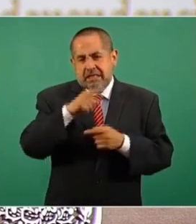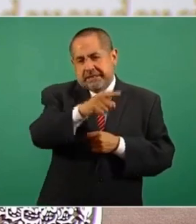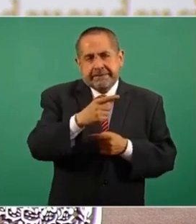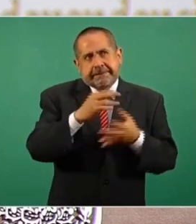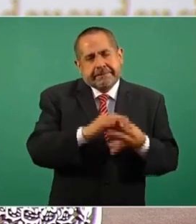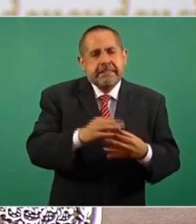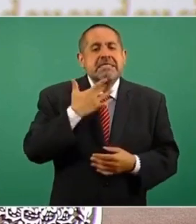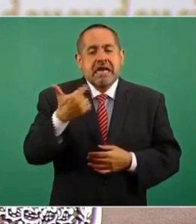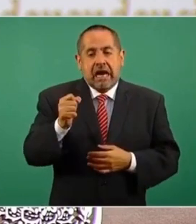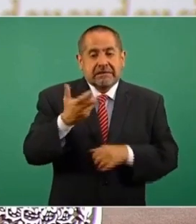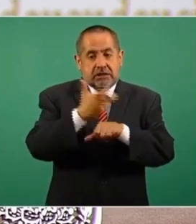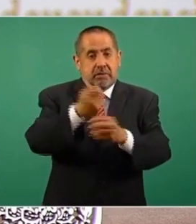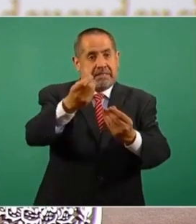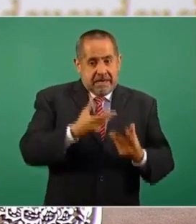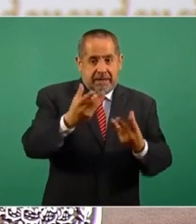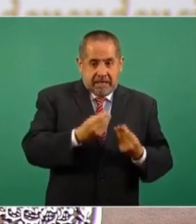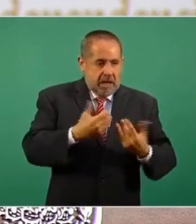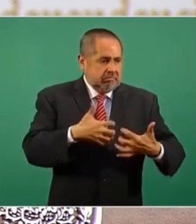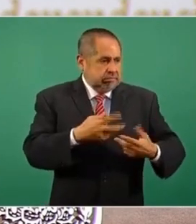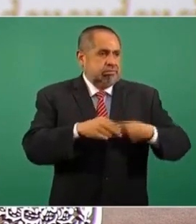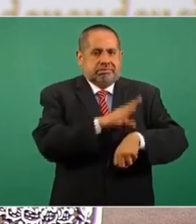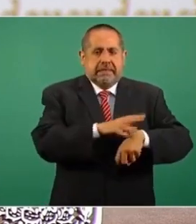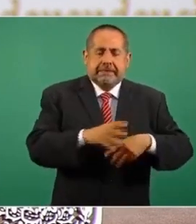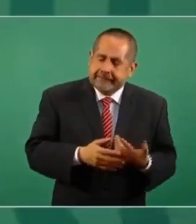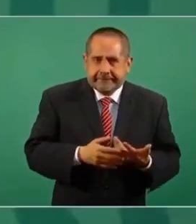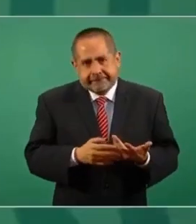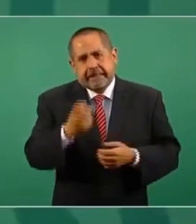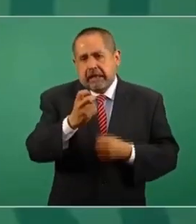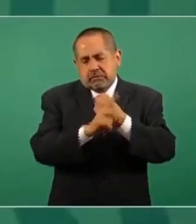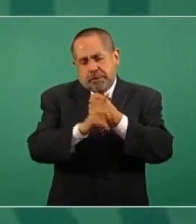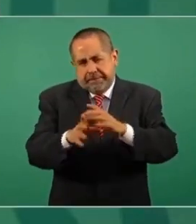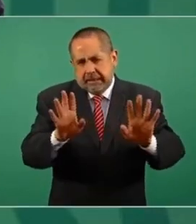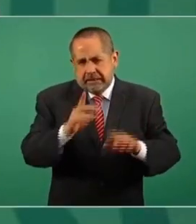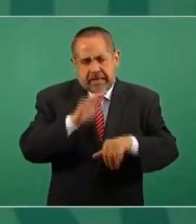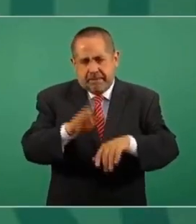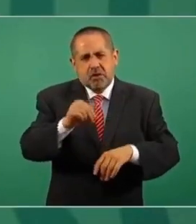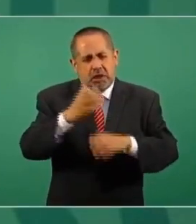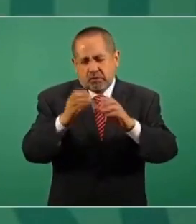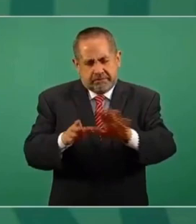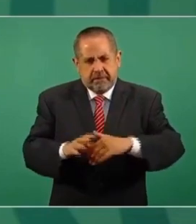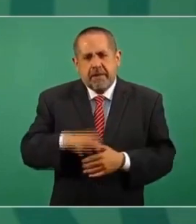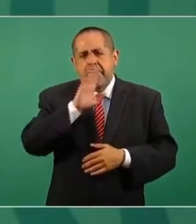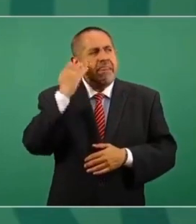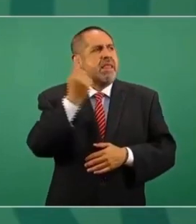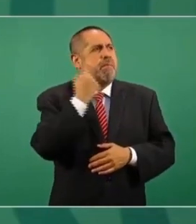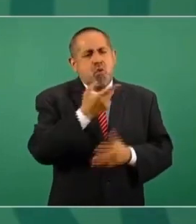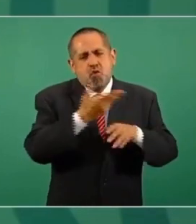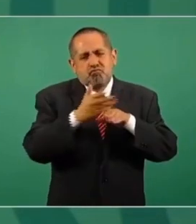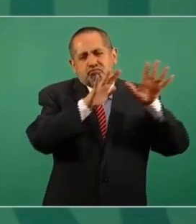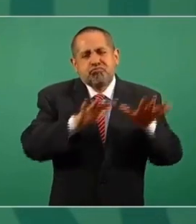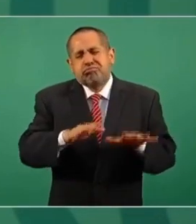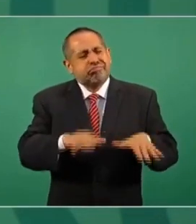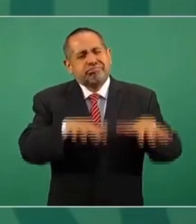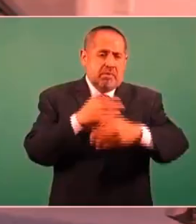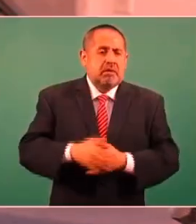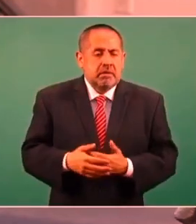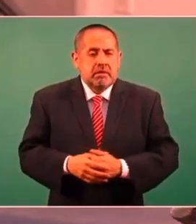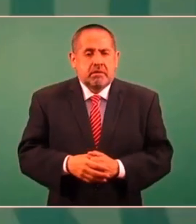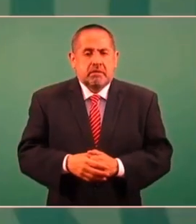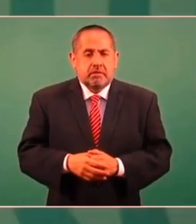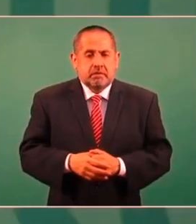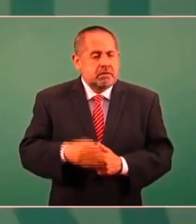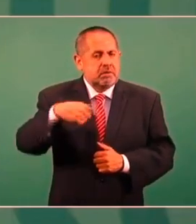dependencia de gas para las plantas en México, esto es lo que está ocasionando esta situación. Y también el mal tiempo al que hacíamos referencia en el norte.